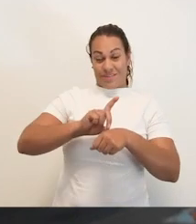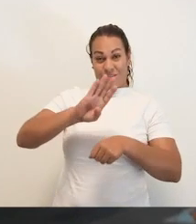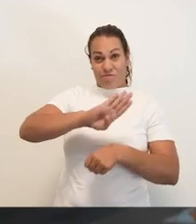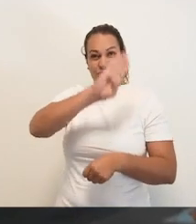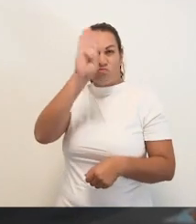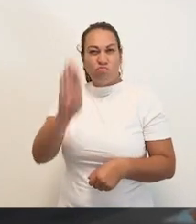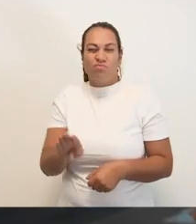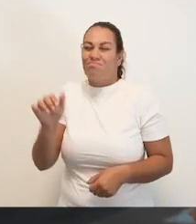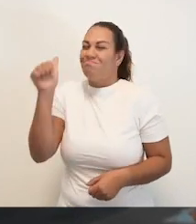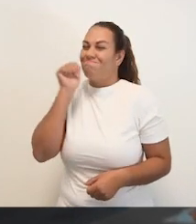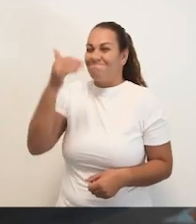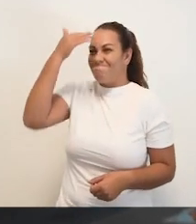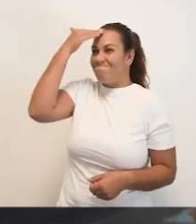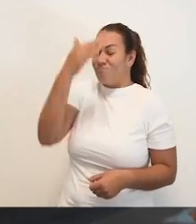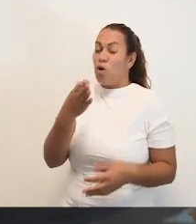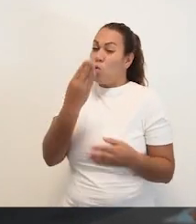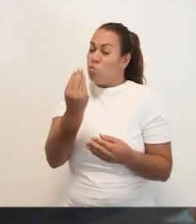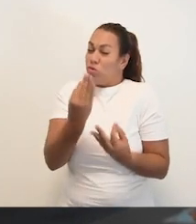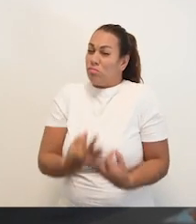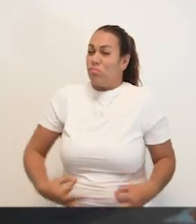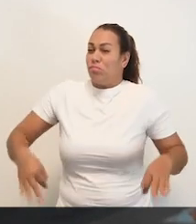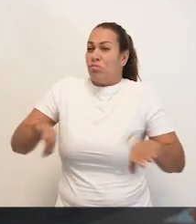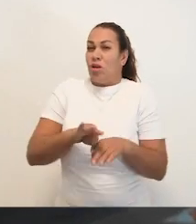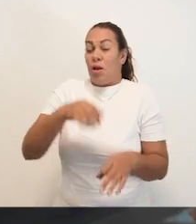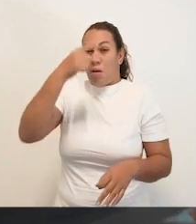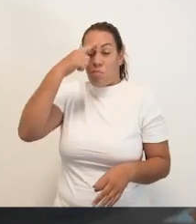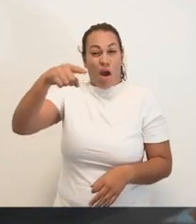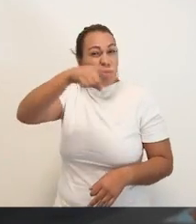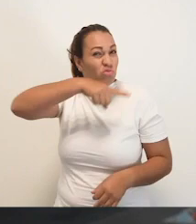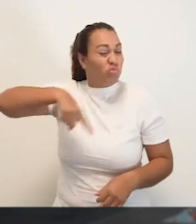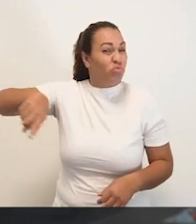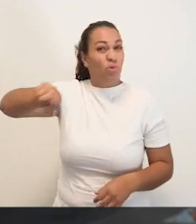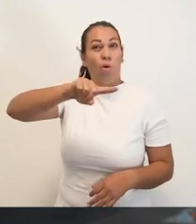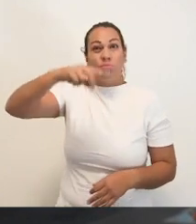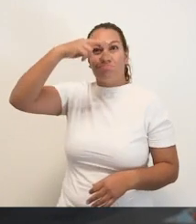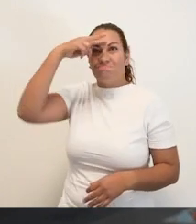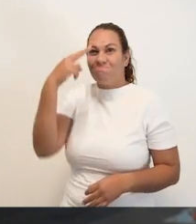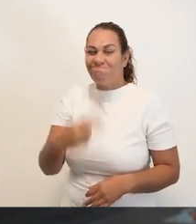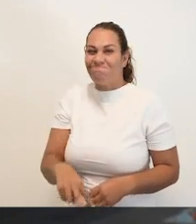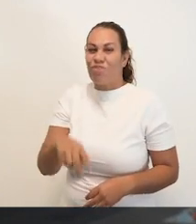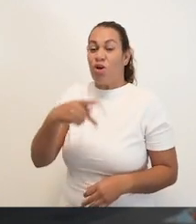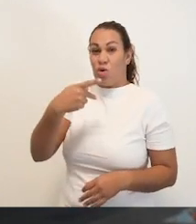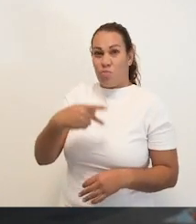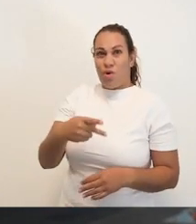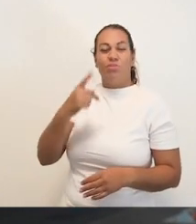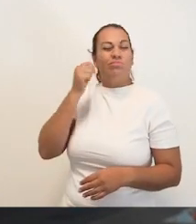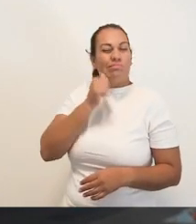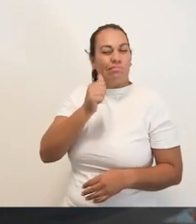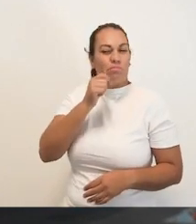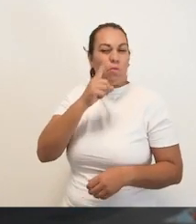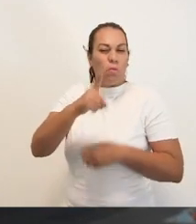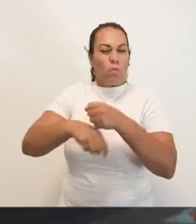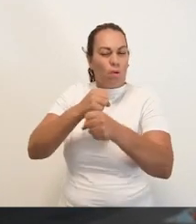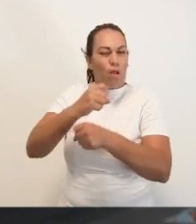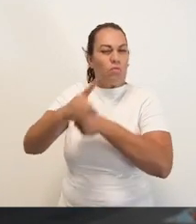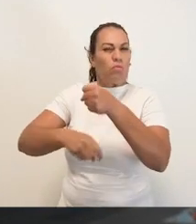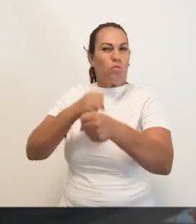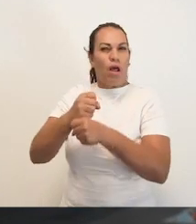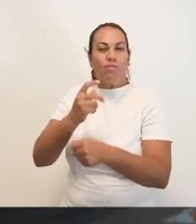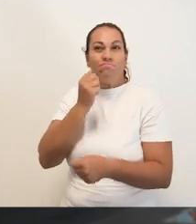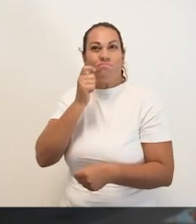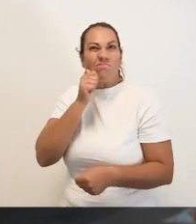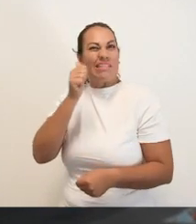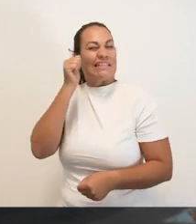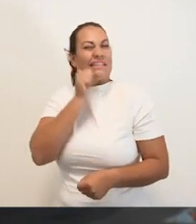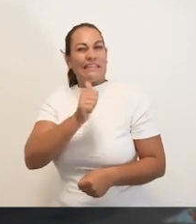El Día de Muertos es una celebración muy importante para las y los mexicanos. En Tlajumulco, cada año honramos a quienes